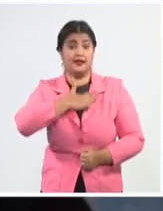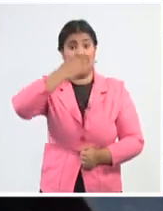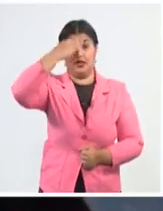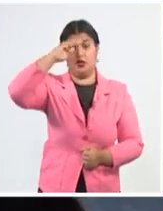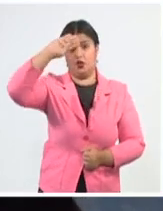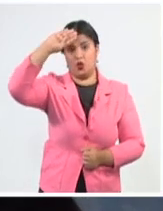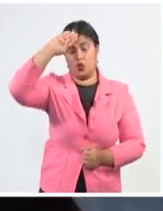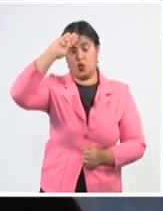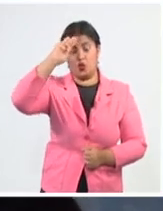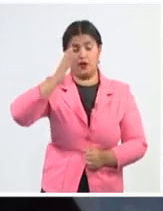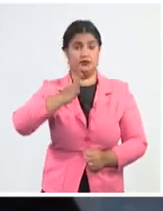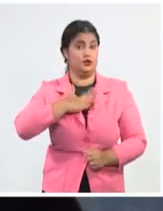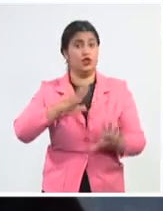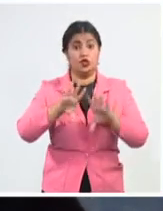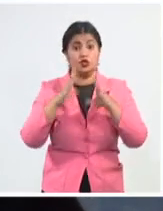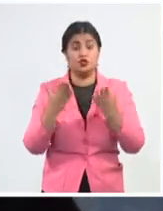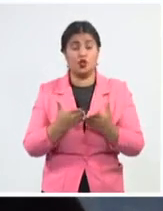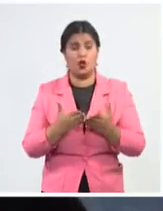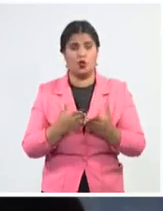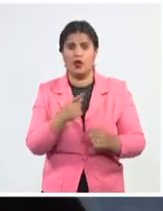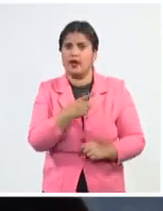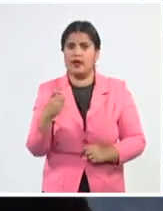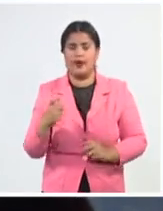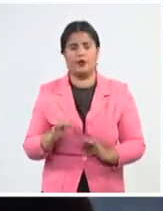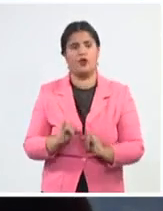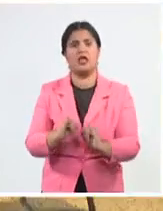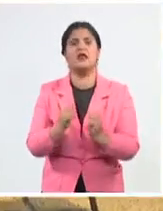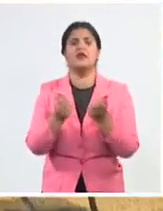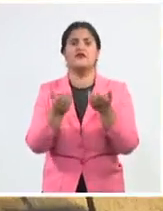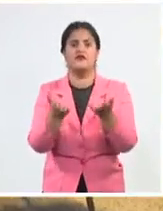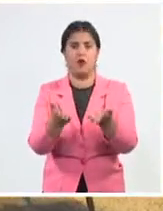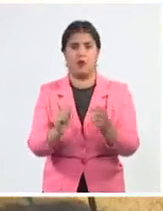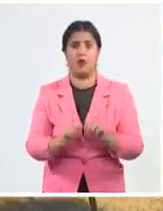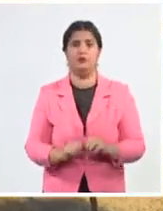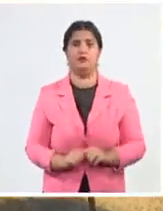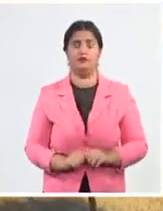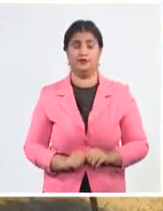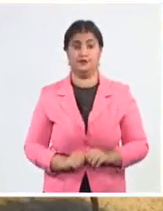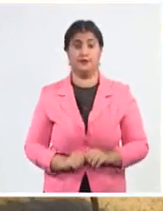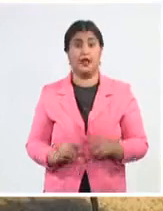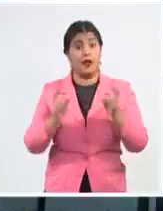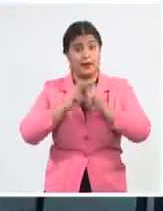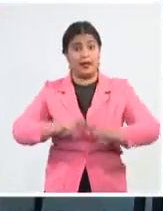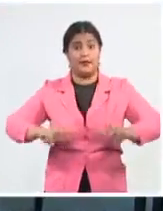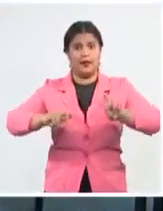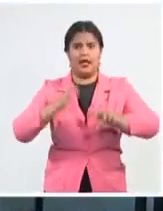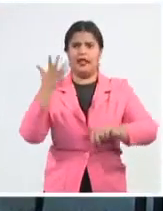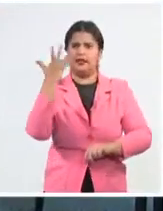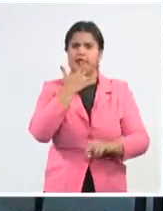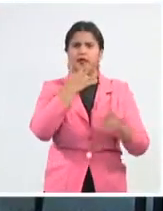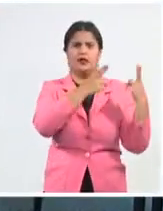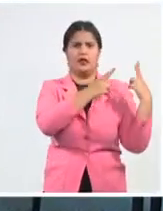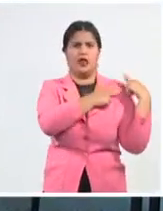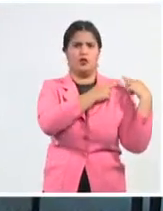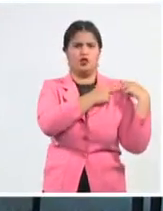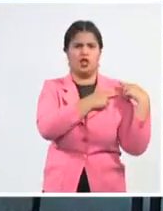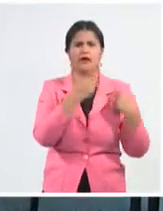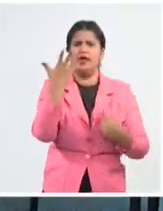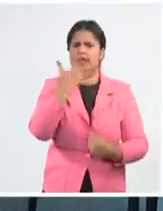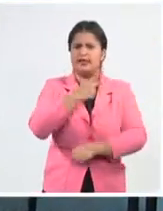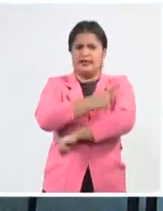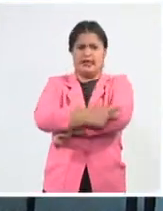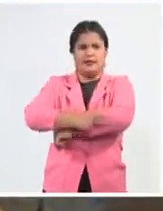de forma inmediata señalan como responsables, sin pruebas a veces, de que fulano, tal país es el agresor